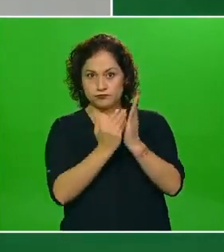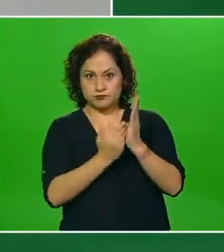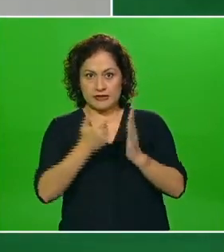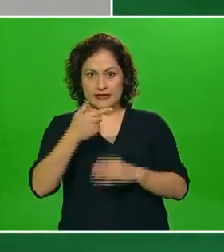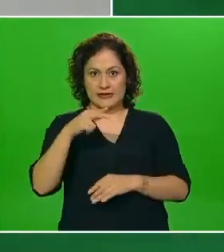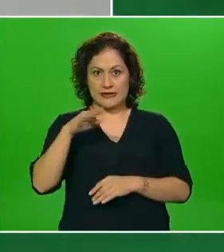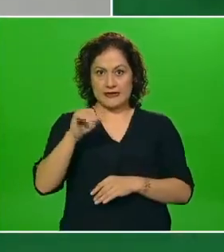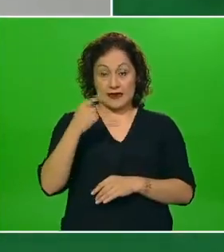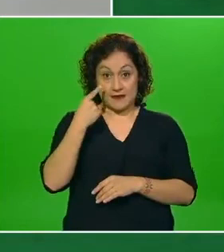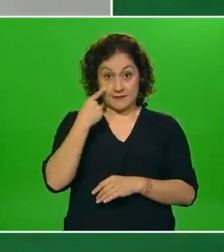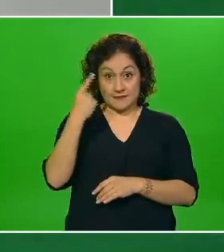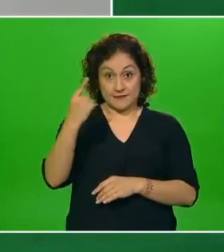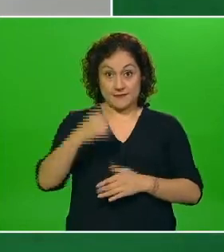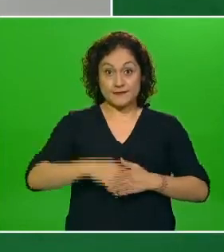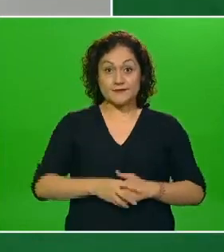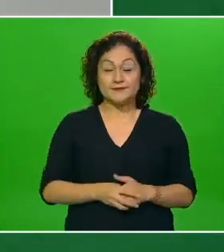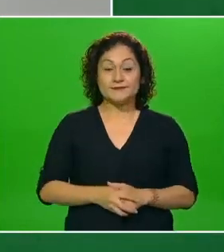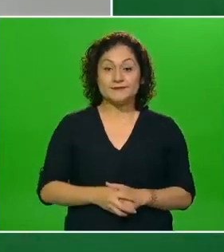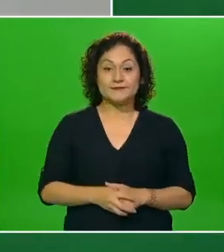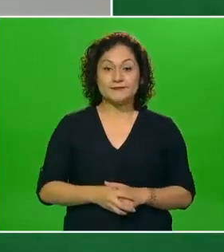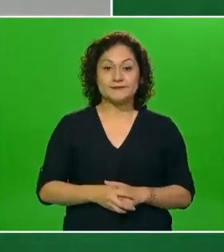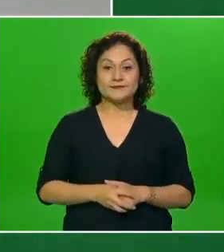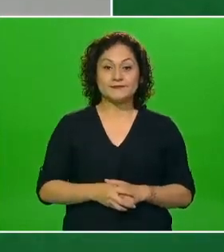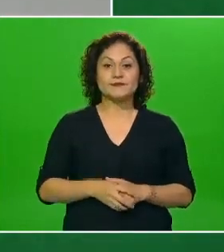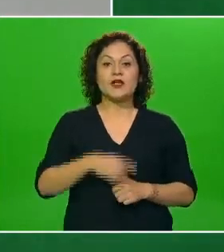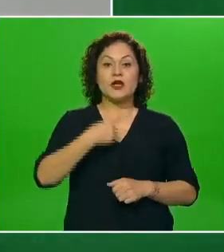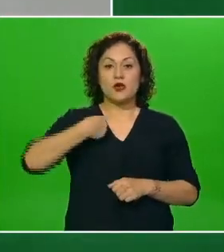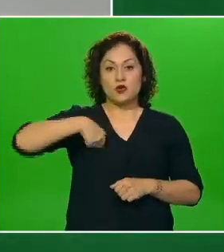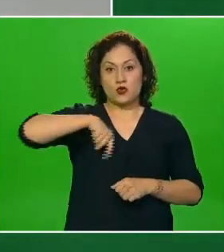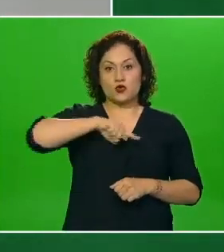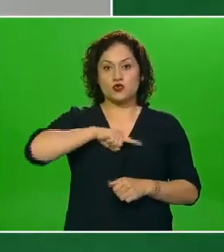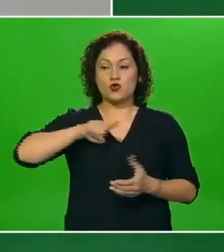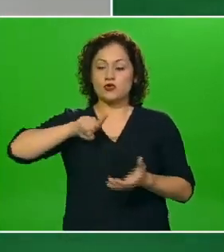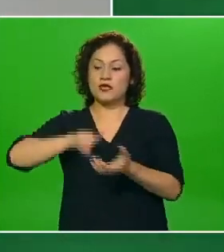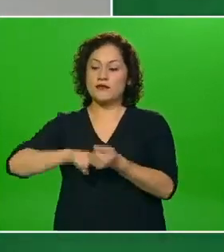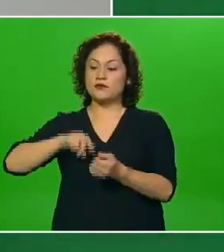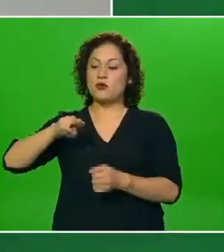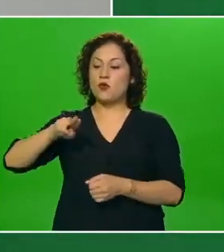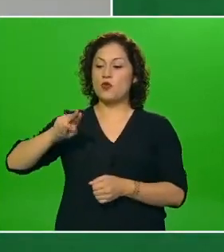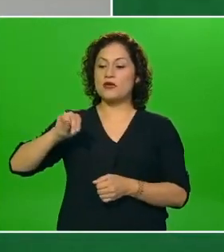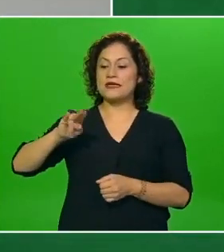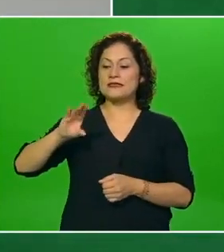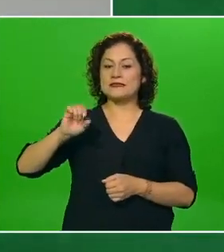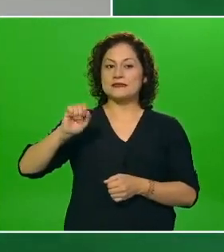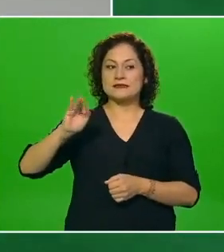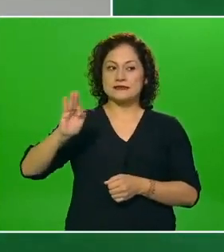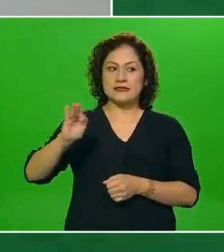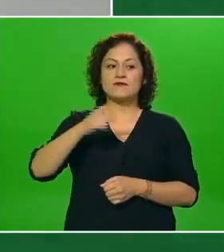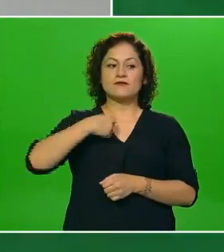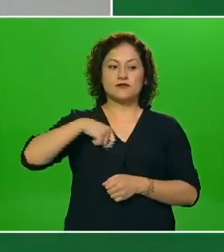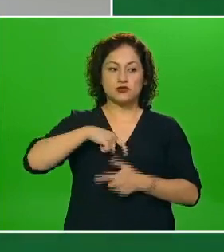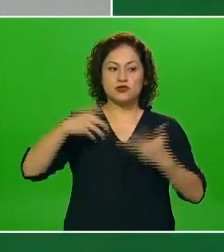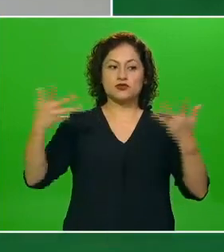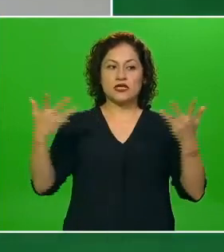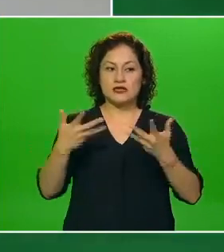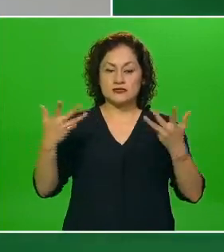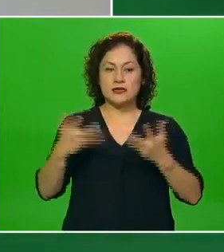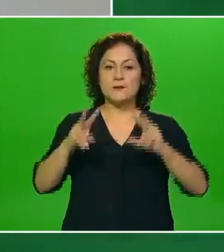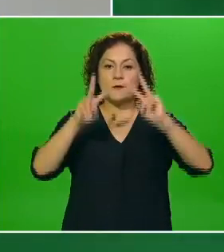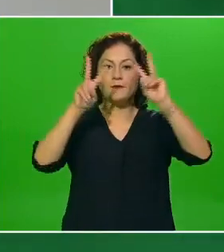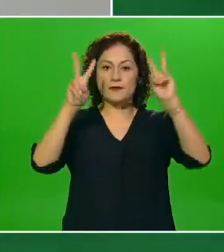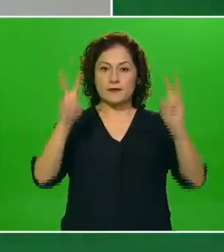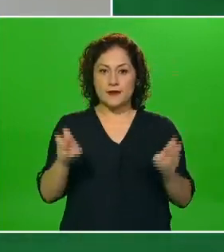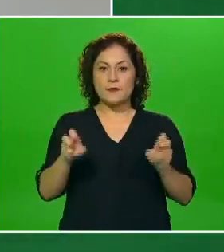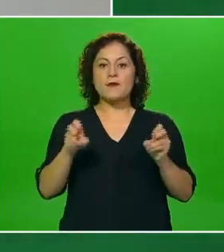esta es una guía que elaboramos en UNICEF se llama cómo mantenernos saludables durante y